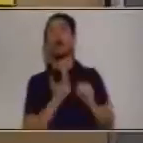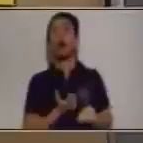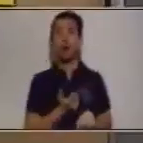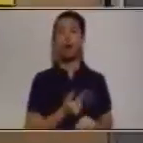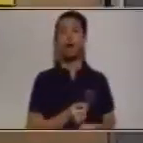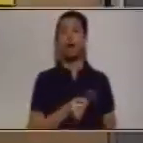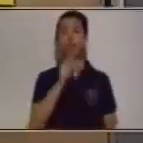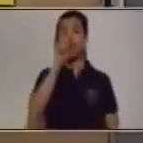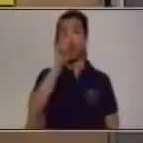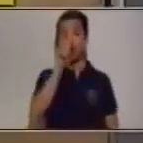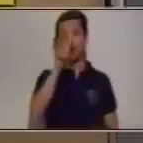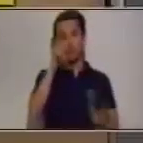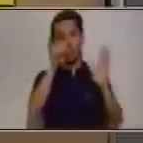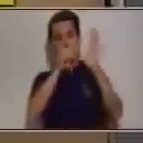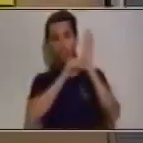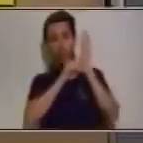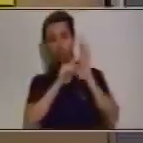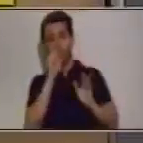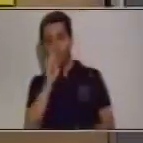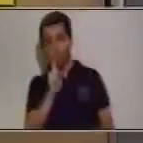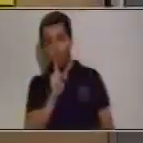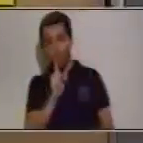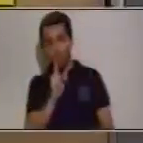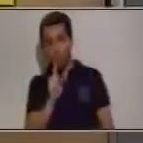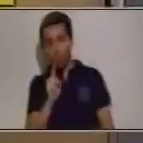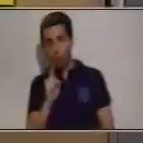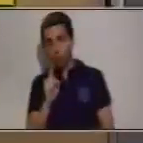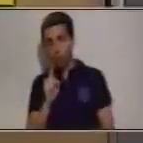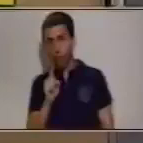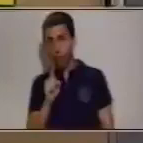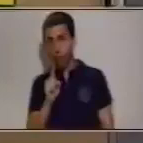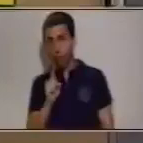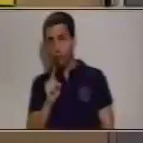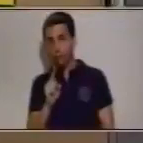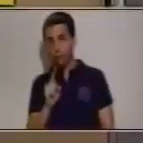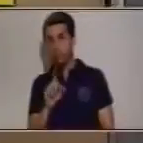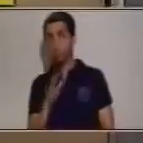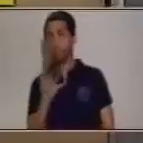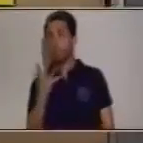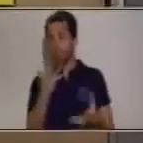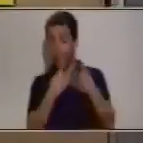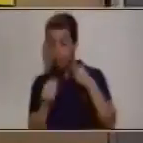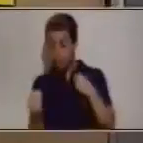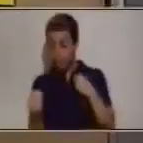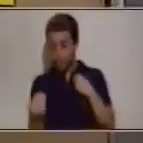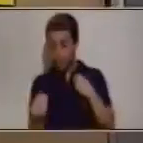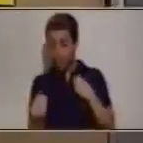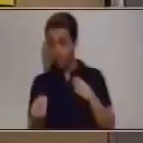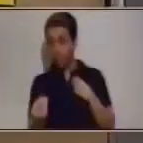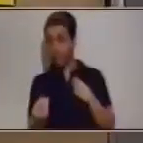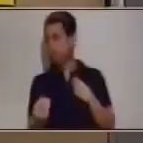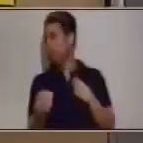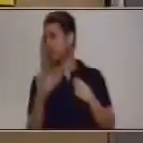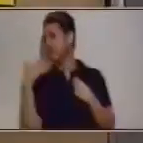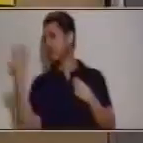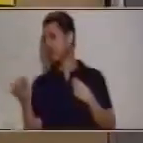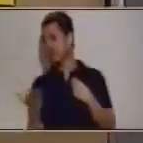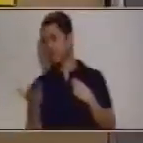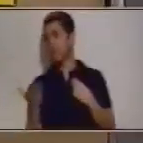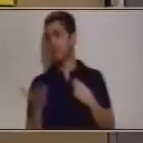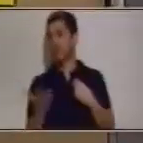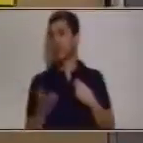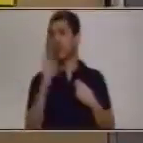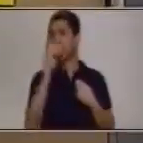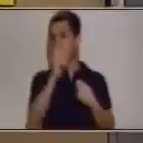a dos le quito uno a dos le quito uno y ahí está la respuesta